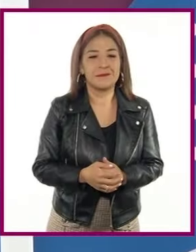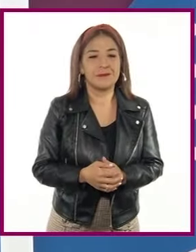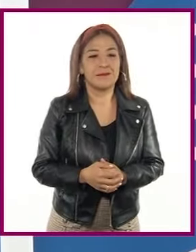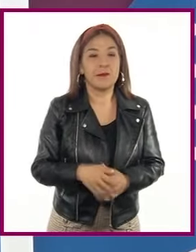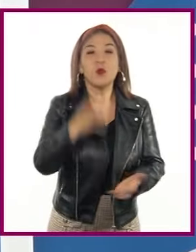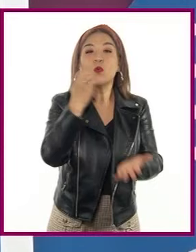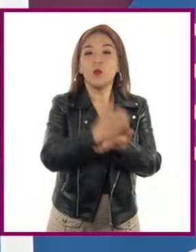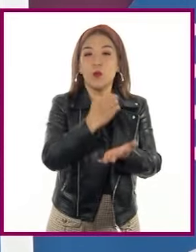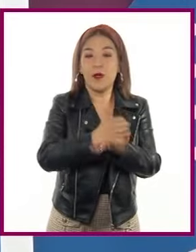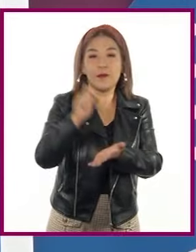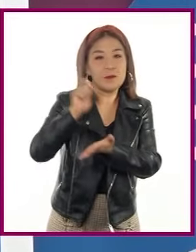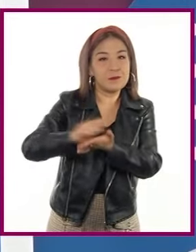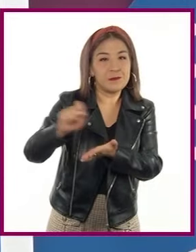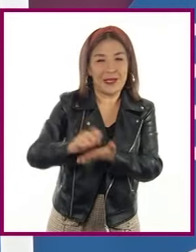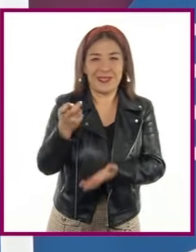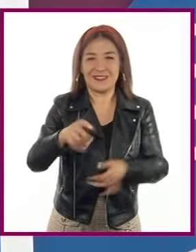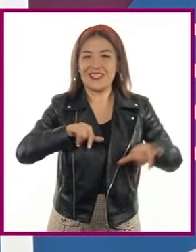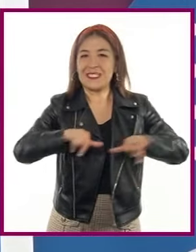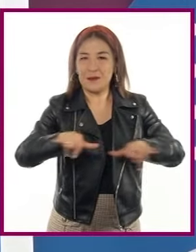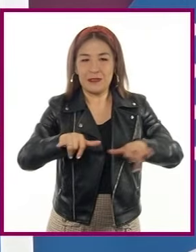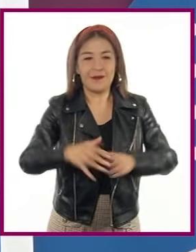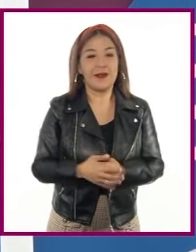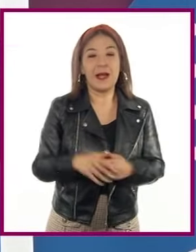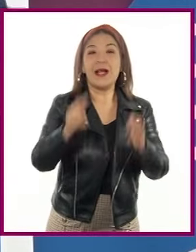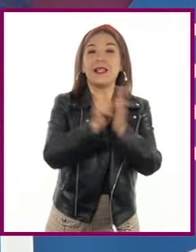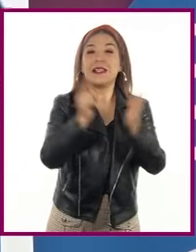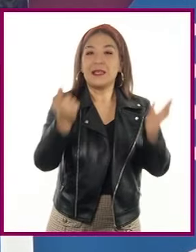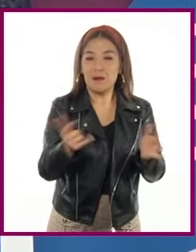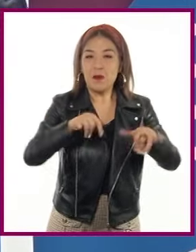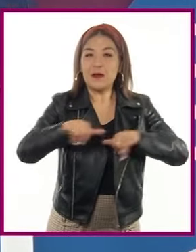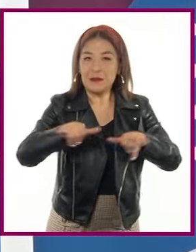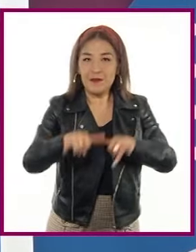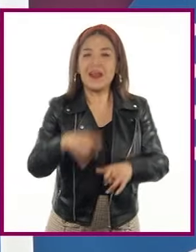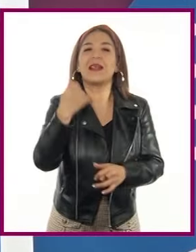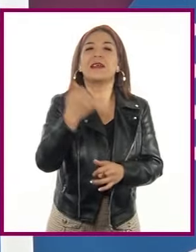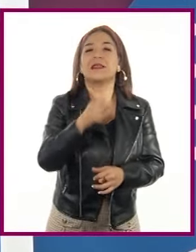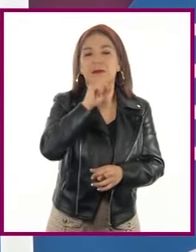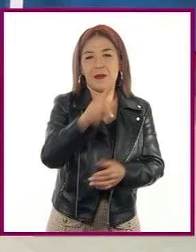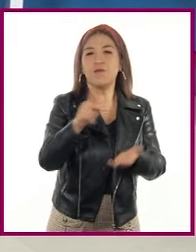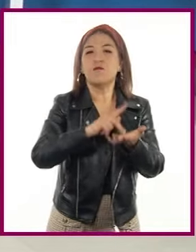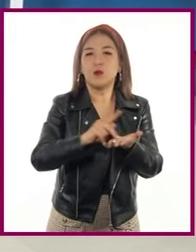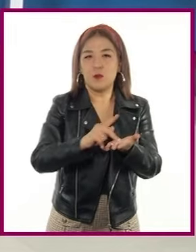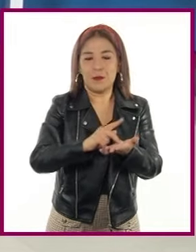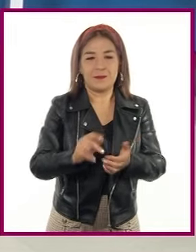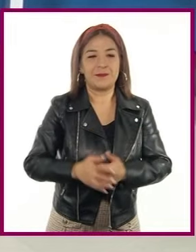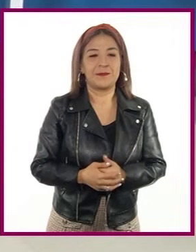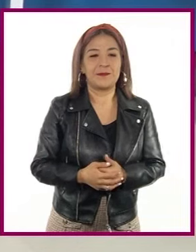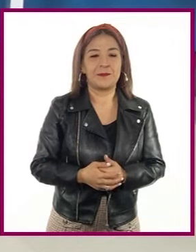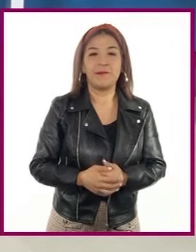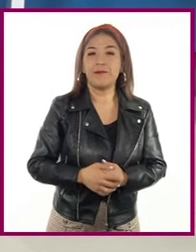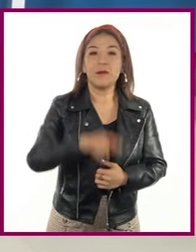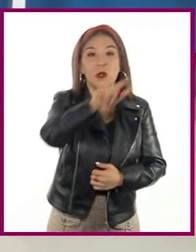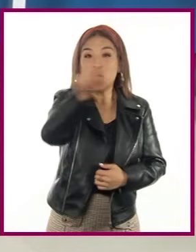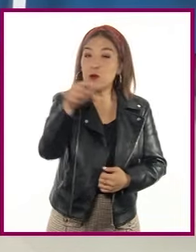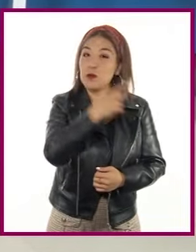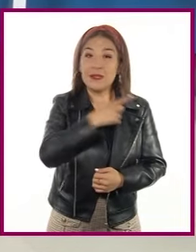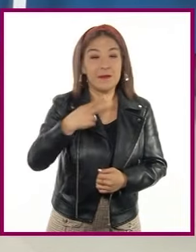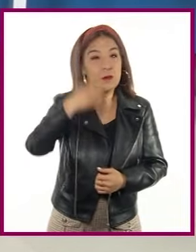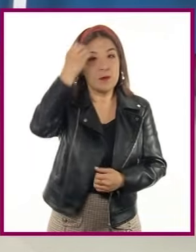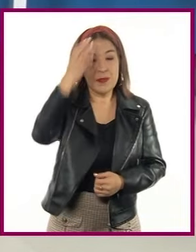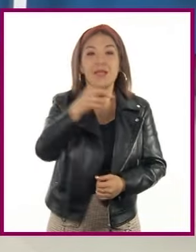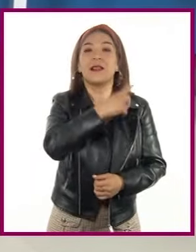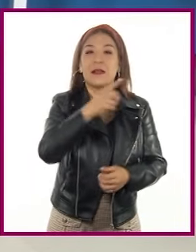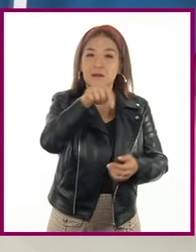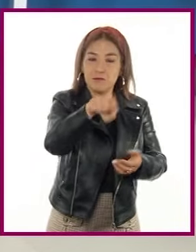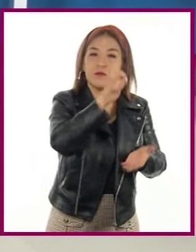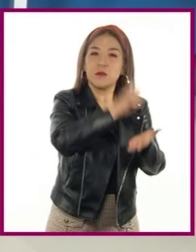cuaderno de notas de la asignatura, libro de texto y bolígrafos. No olviden registrar sus aprendizajes